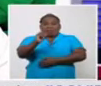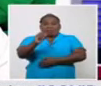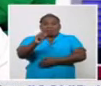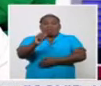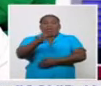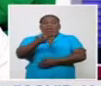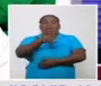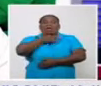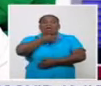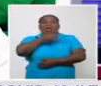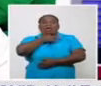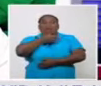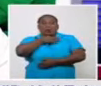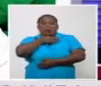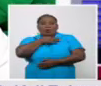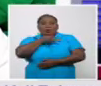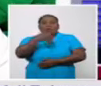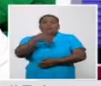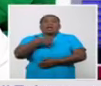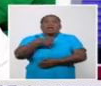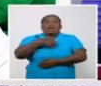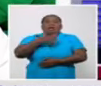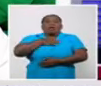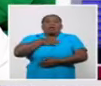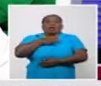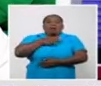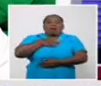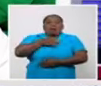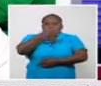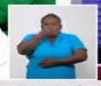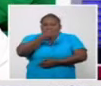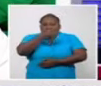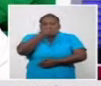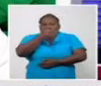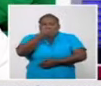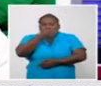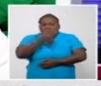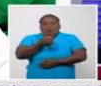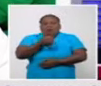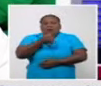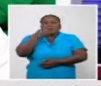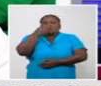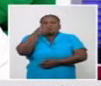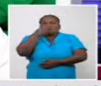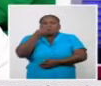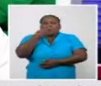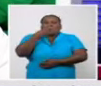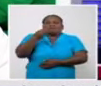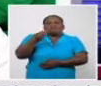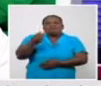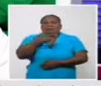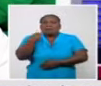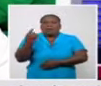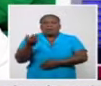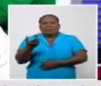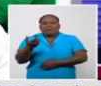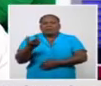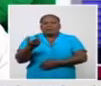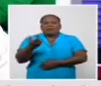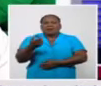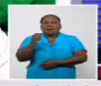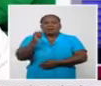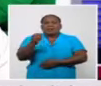los síntomas de toro secas, secreción nasal, pérdida del gusto y del olfato, y una pérdida del